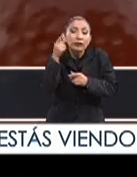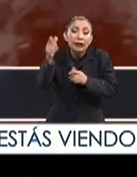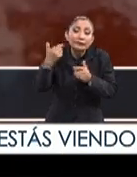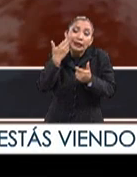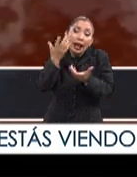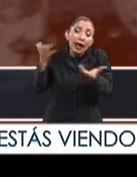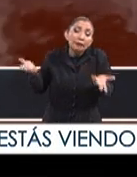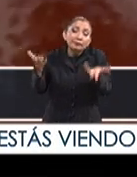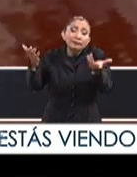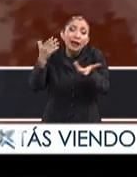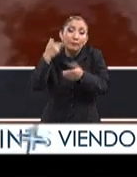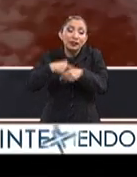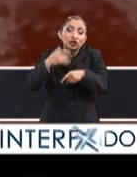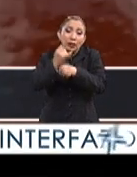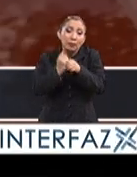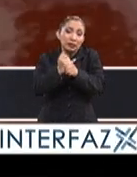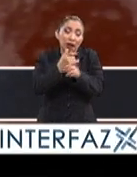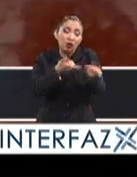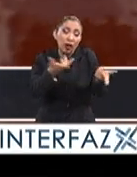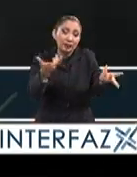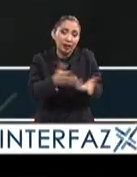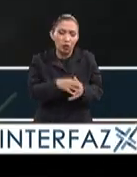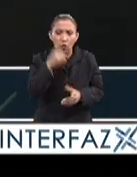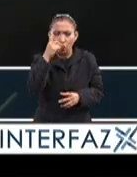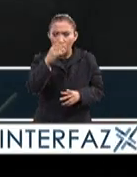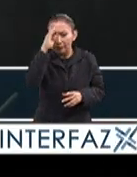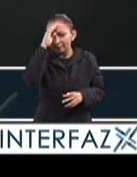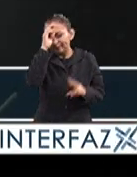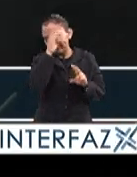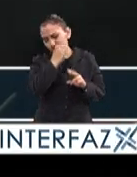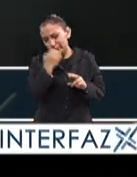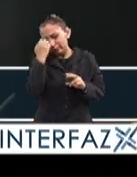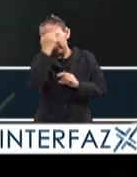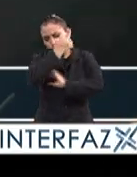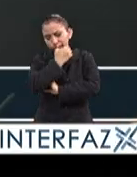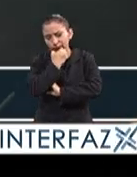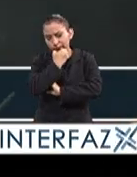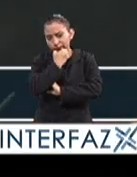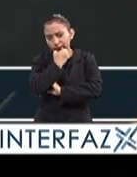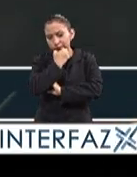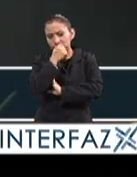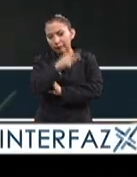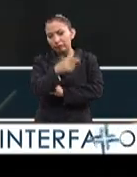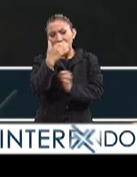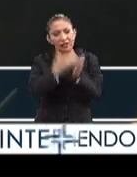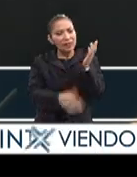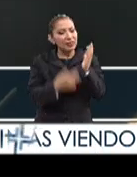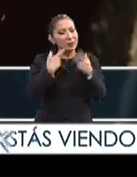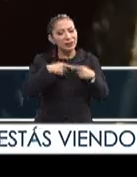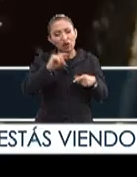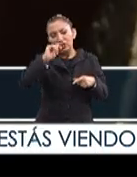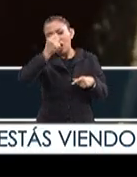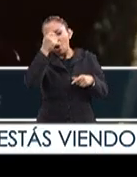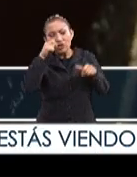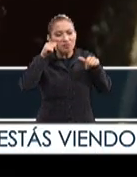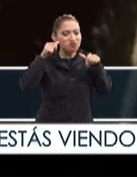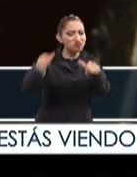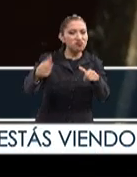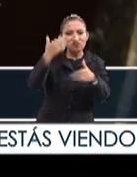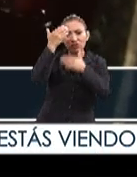y el ánimo que quiera tener el investigador. Una de las reflexiones que hacemos es que faltan tecnólogos en nuestro país.